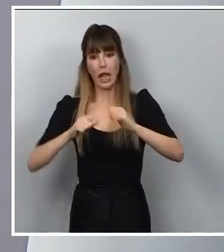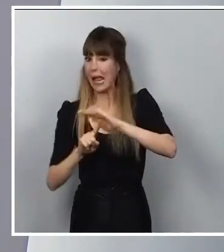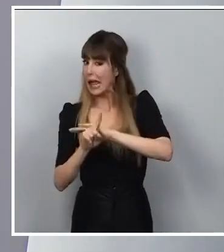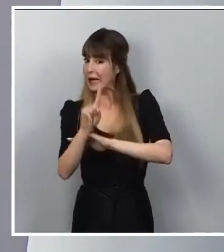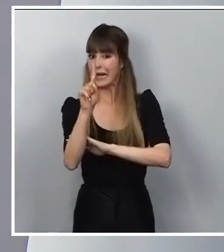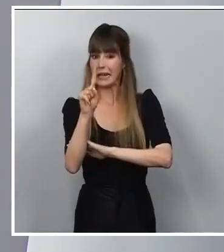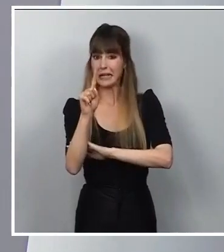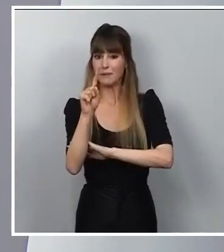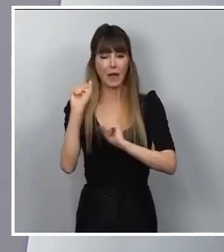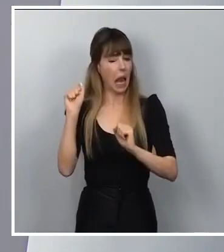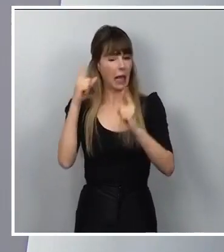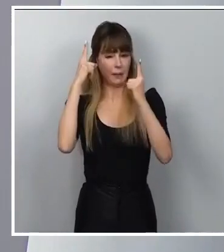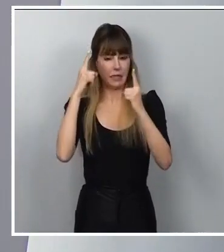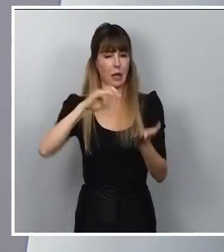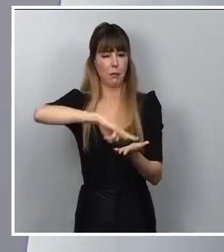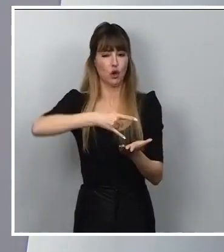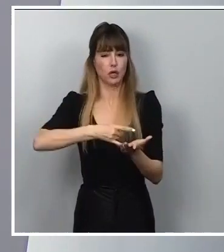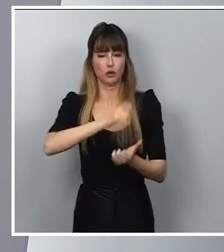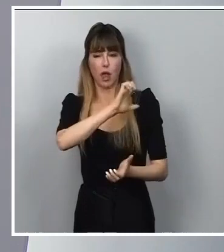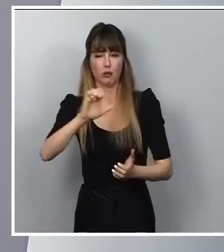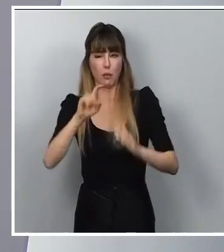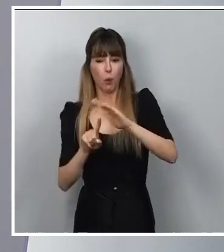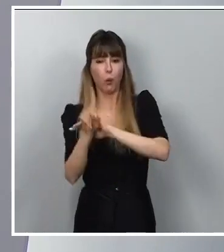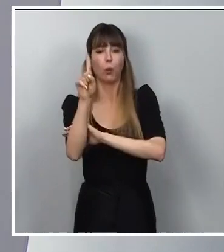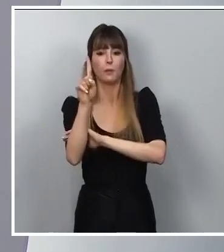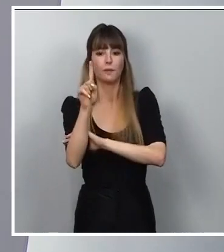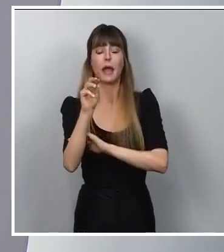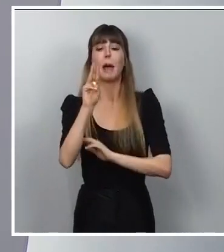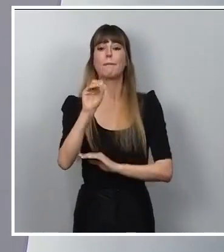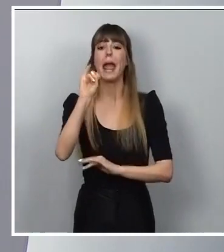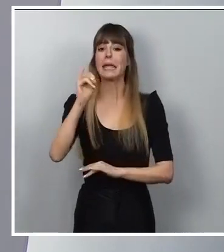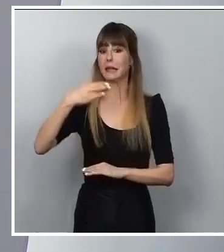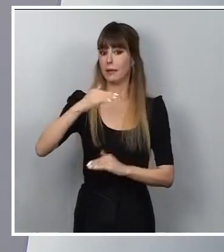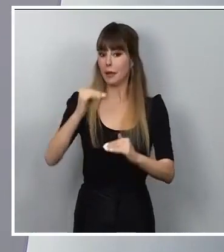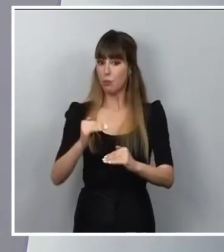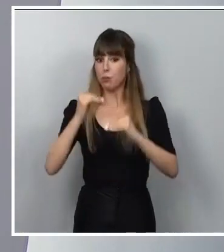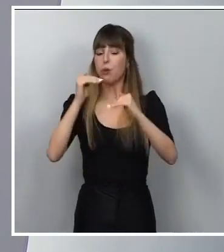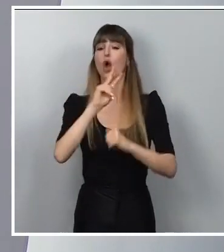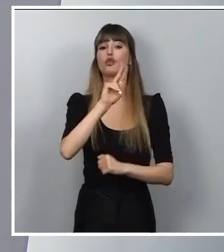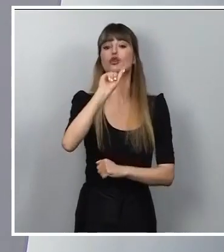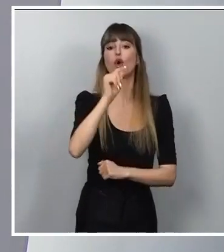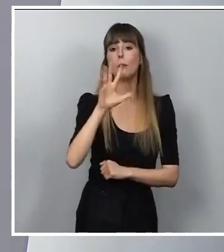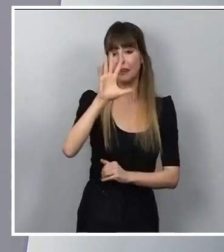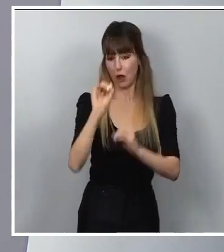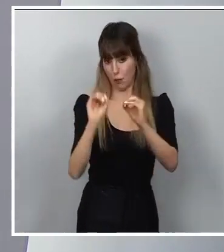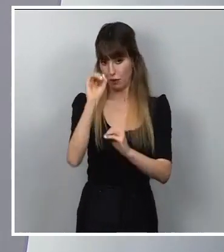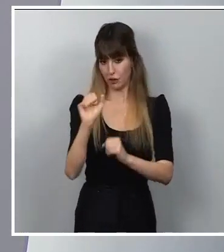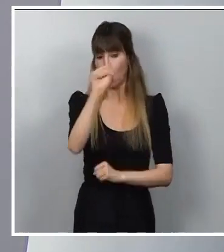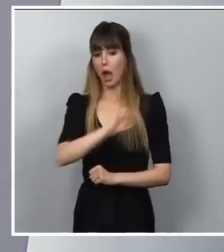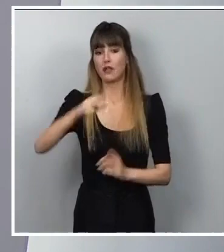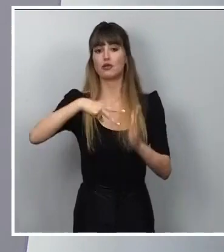en el conjunto del proyecto europeo, con un aumento del PIB del 2,5% en el año